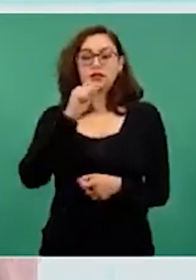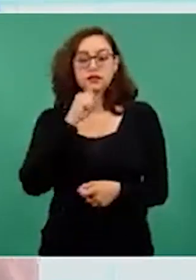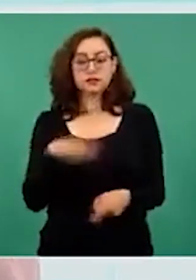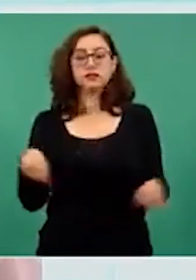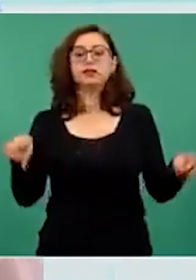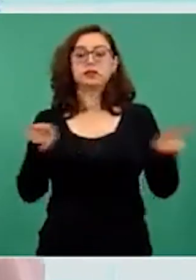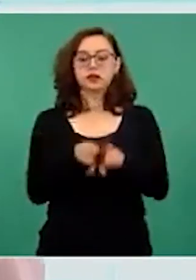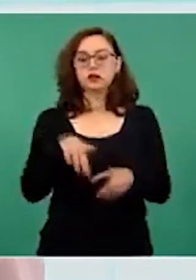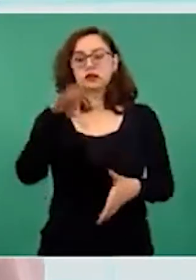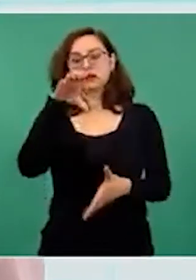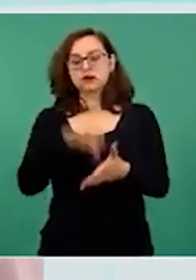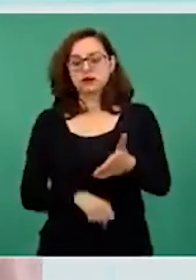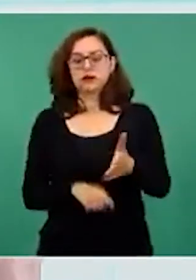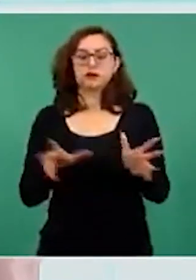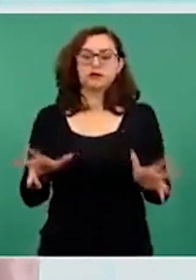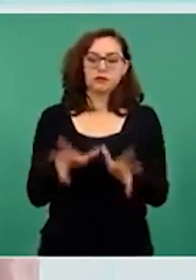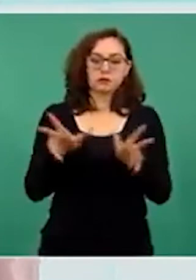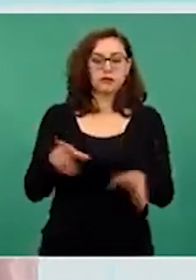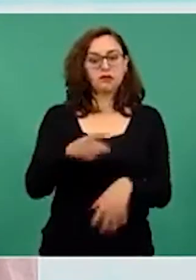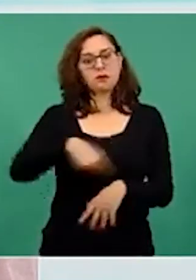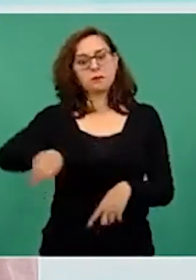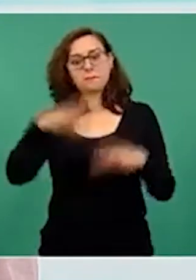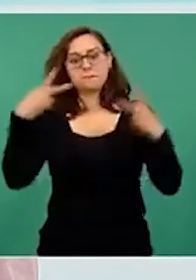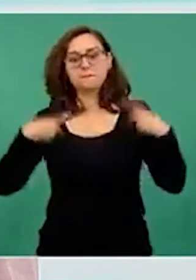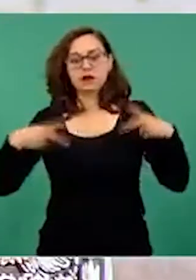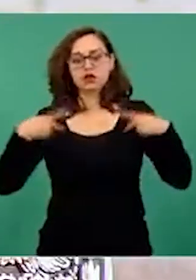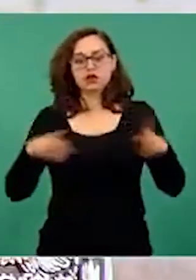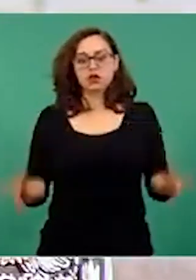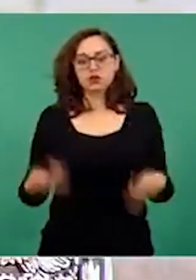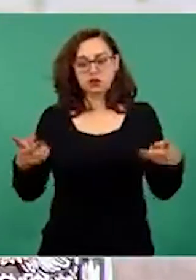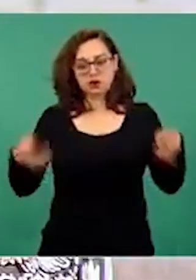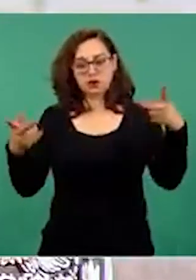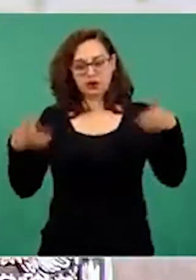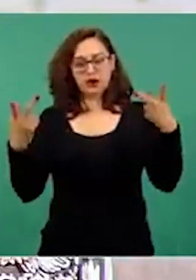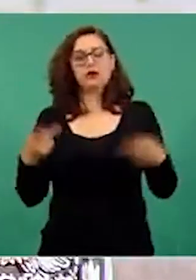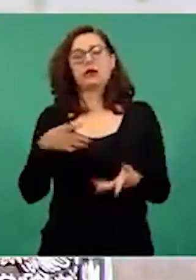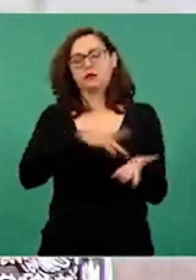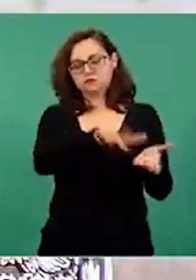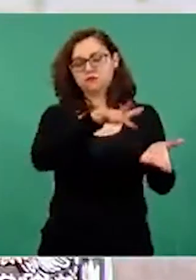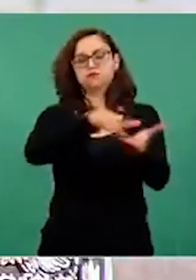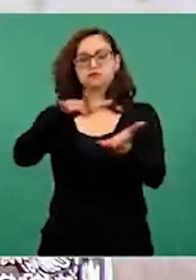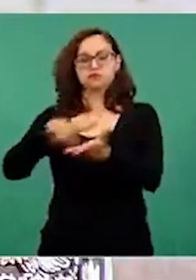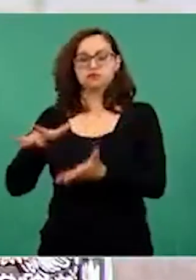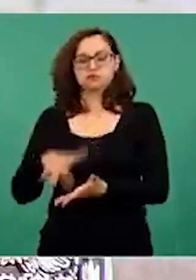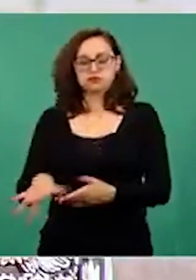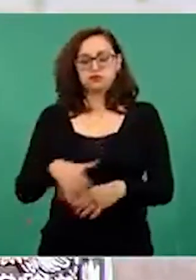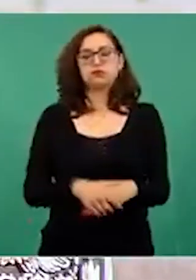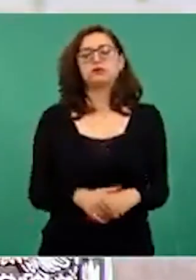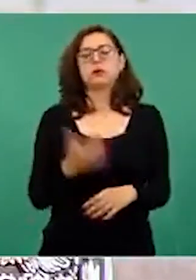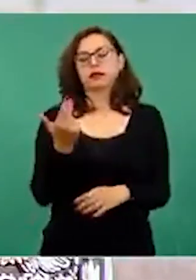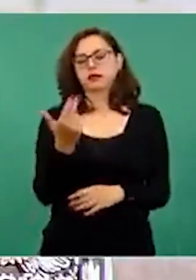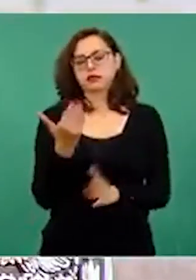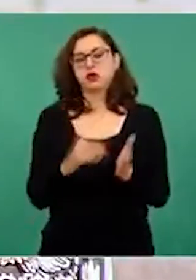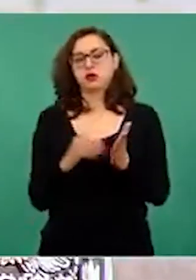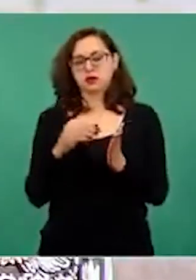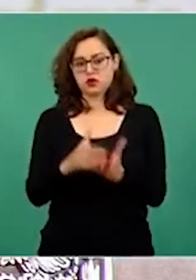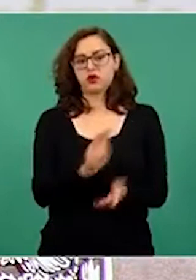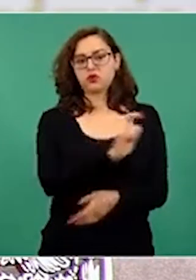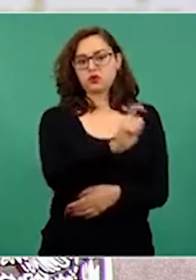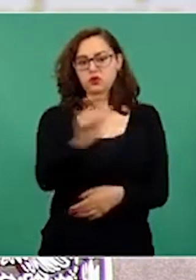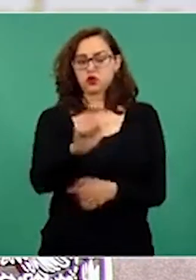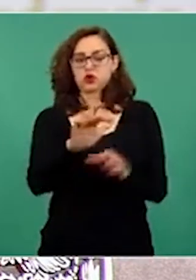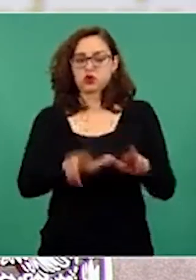comisiones e incentivos a todos nuestros billeteros por 25 millones 134 mil 135 y el